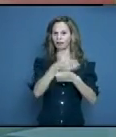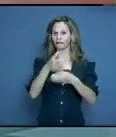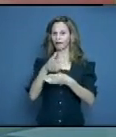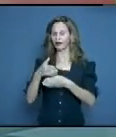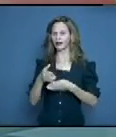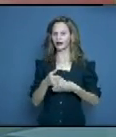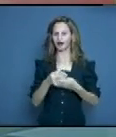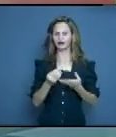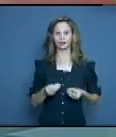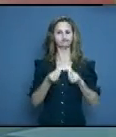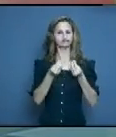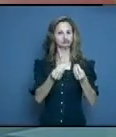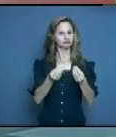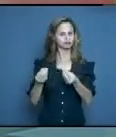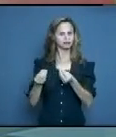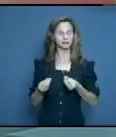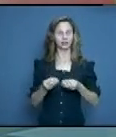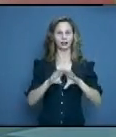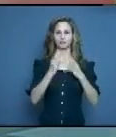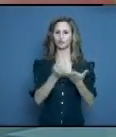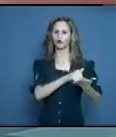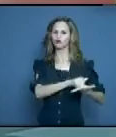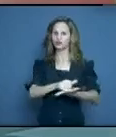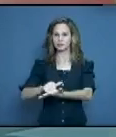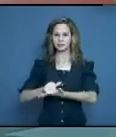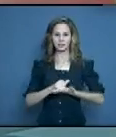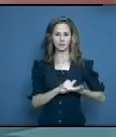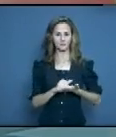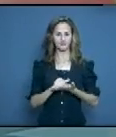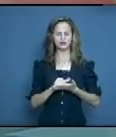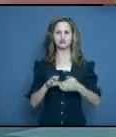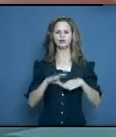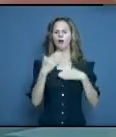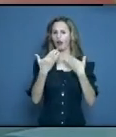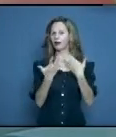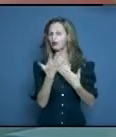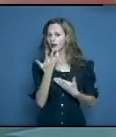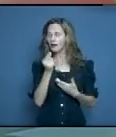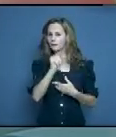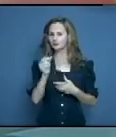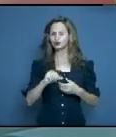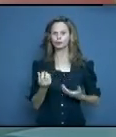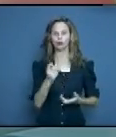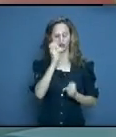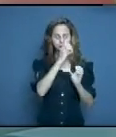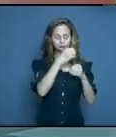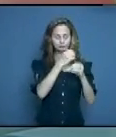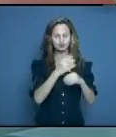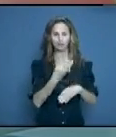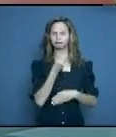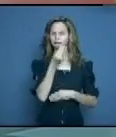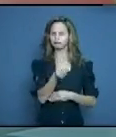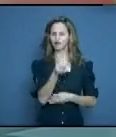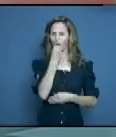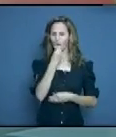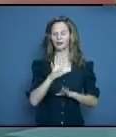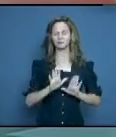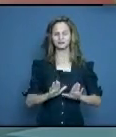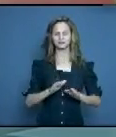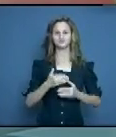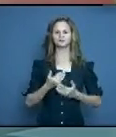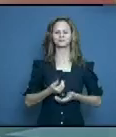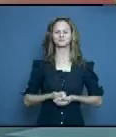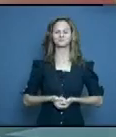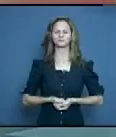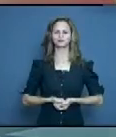de forma gratuita su servicio a los que laboran en el laboratorio de biología molecular de nuestra ciudad. Hacemos una pausa y entramos en